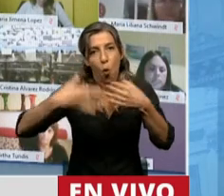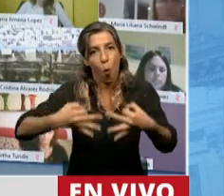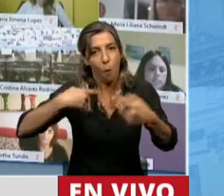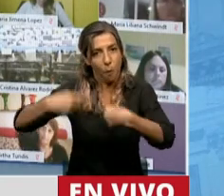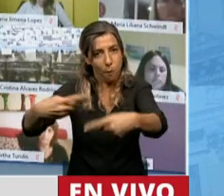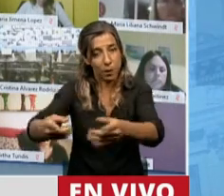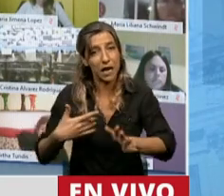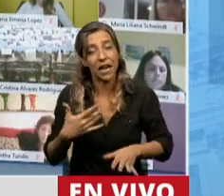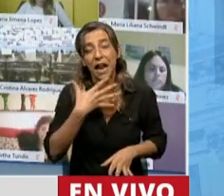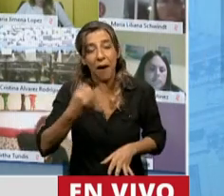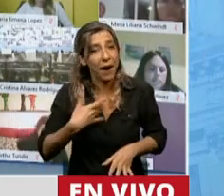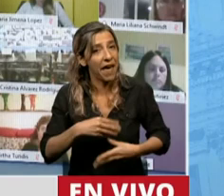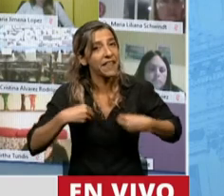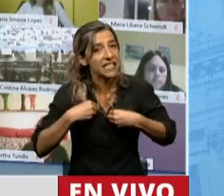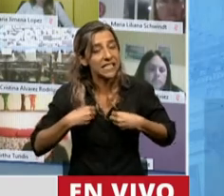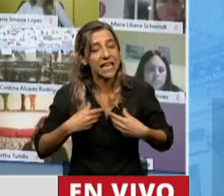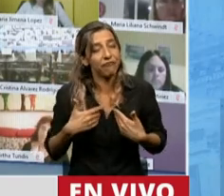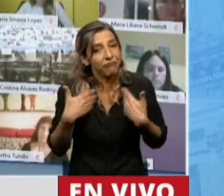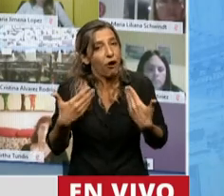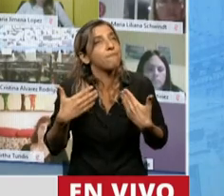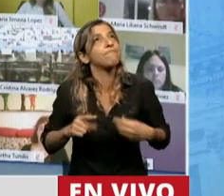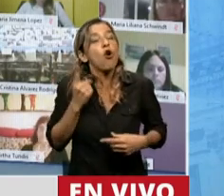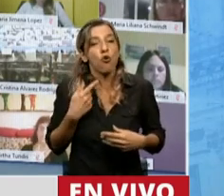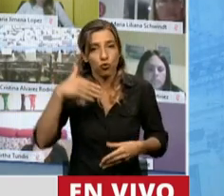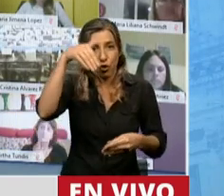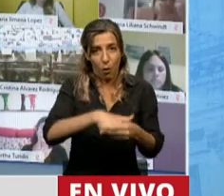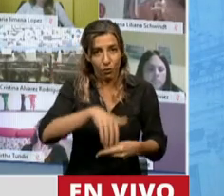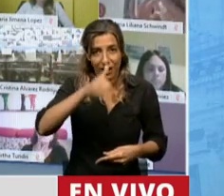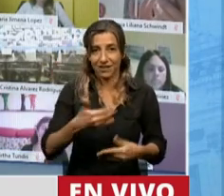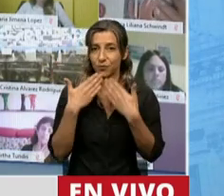para mí acompañar con el voto en esta oportunidad. Muchas gracias, Presidente.